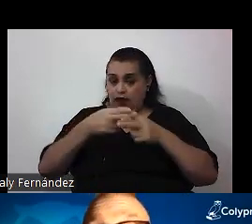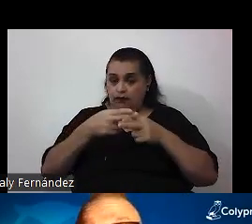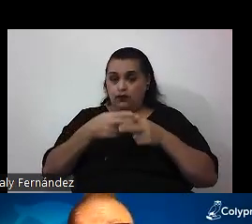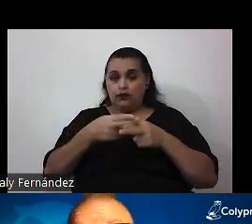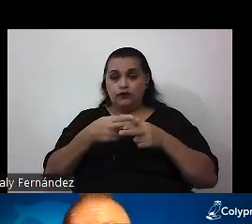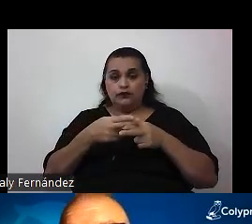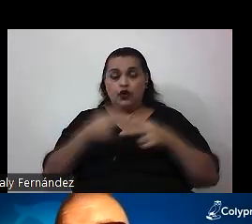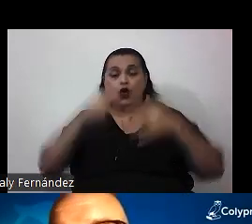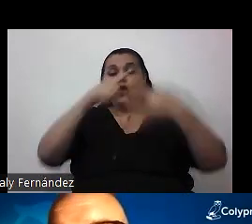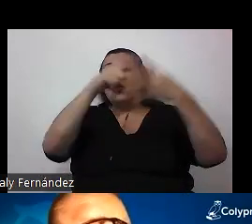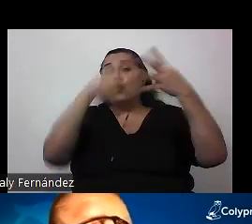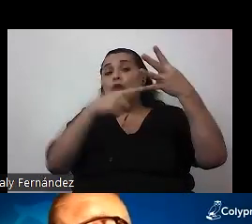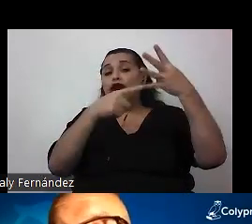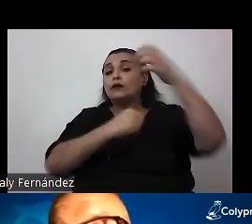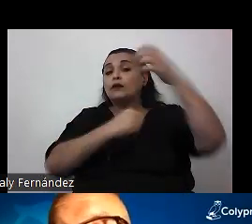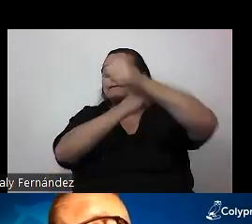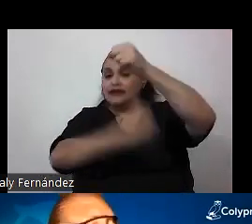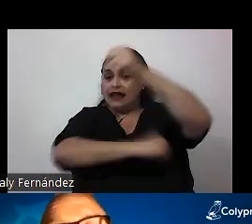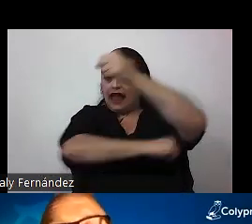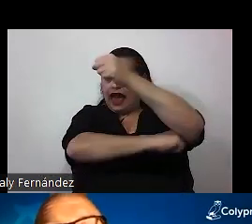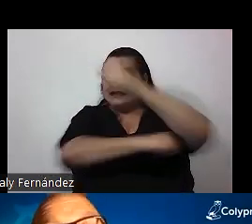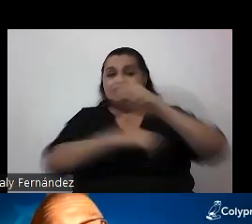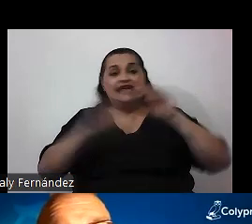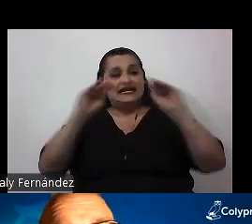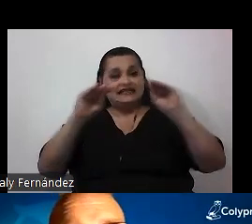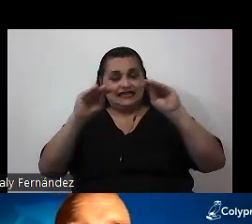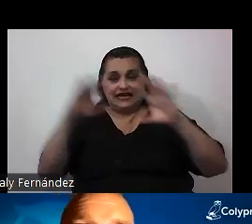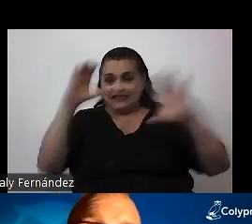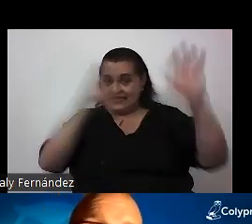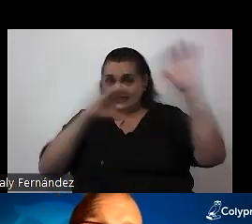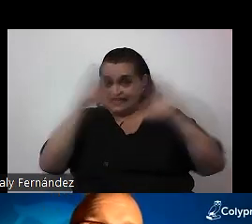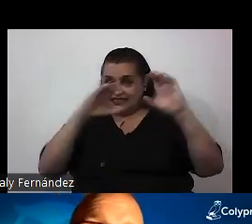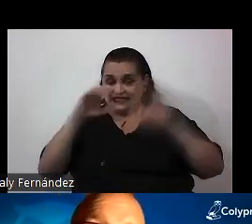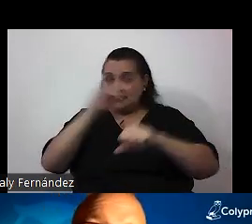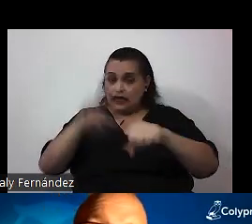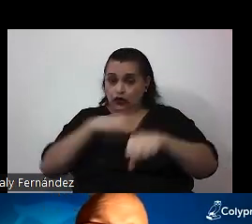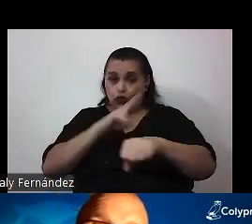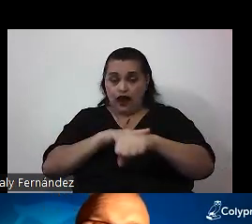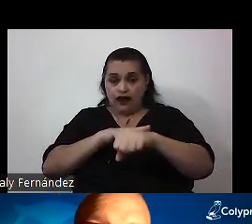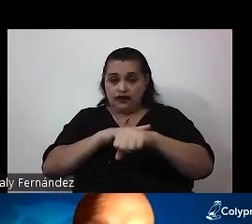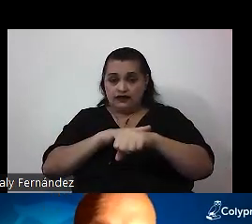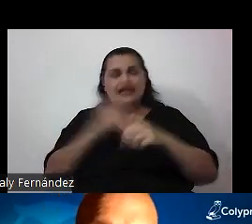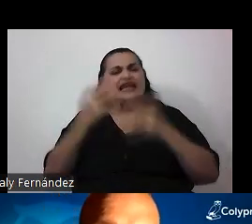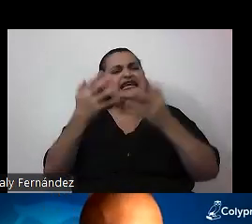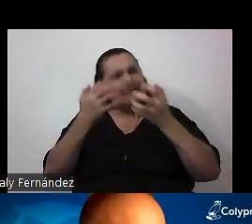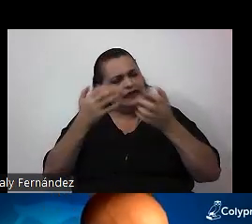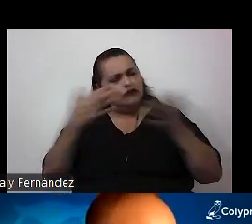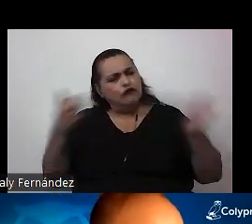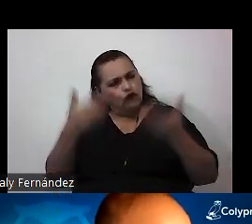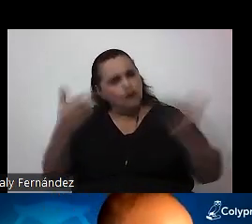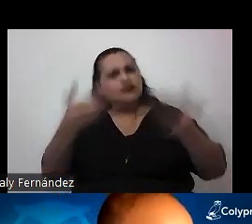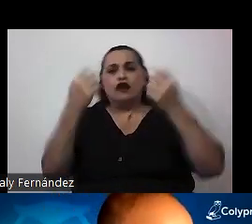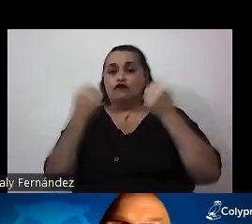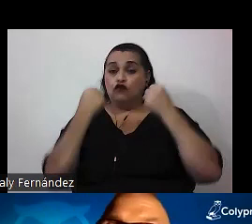los cuatro pilares de una enseñanza de las ciencias naturales que pretenda fomentar o fortalecer el